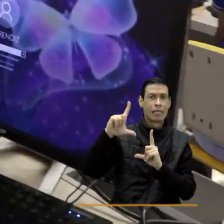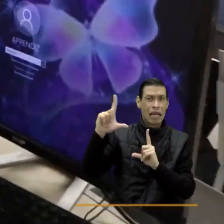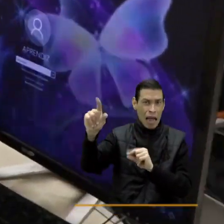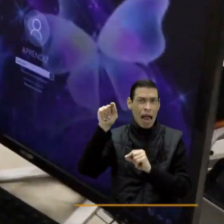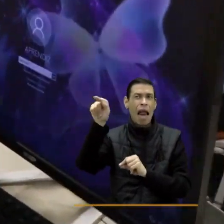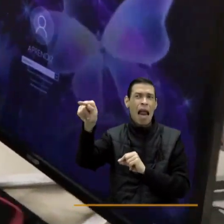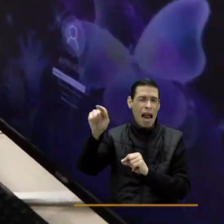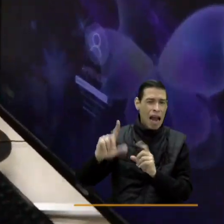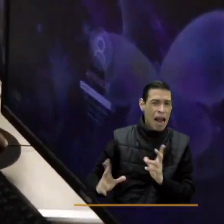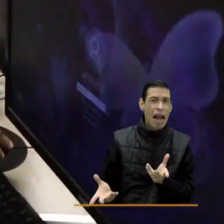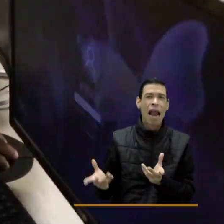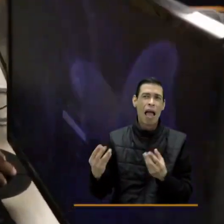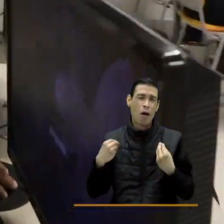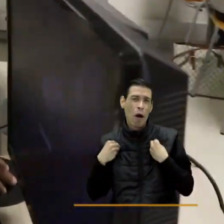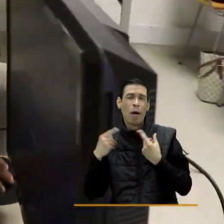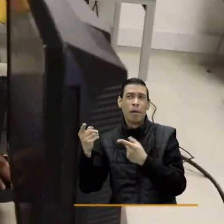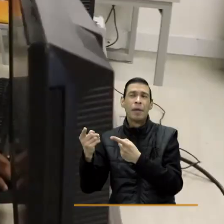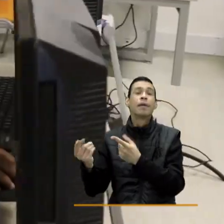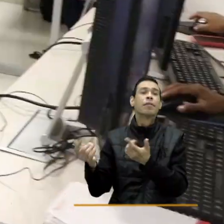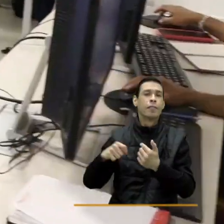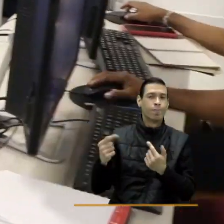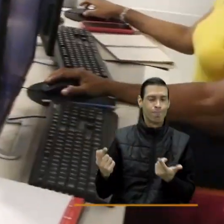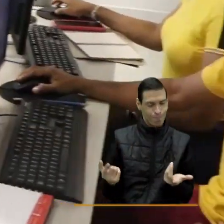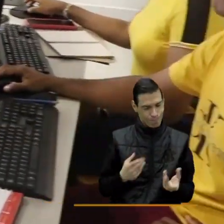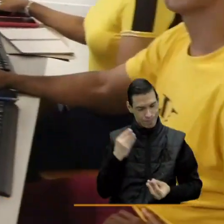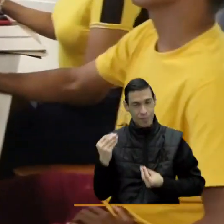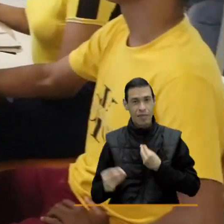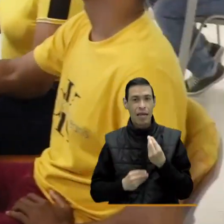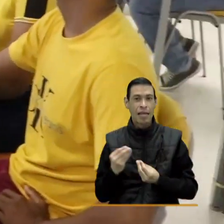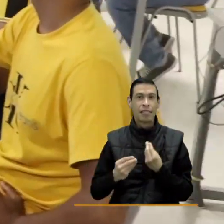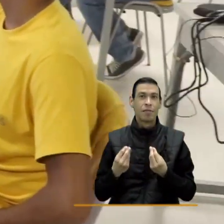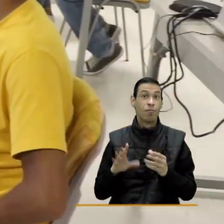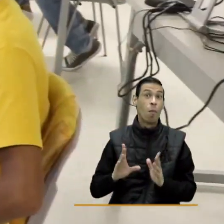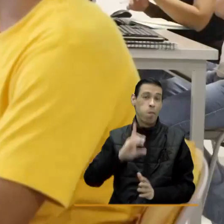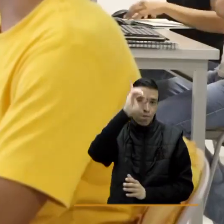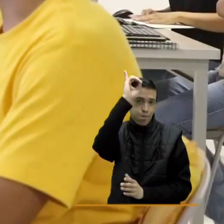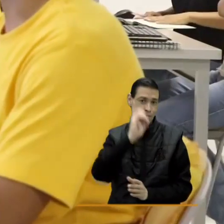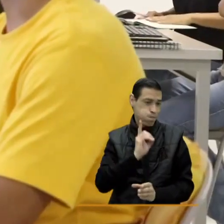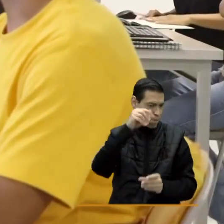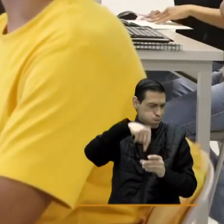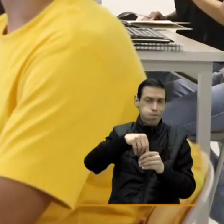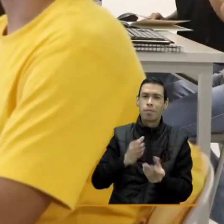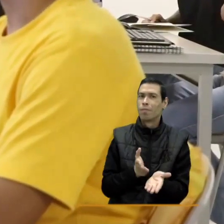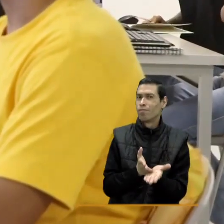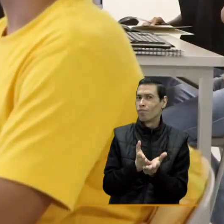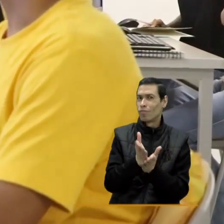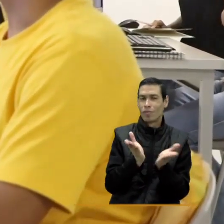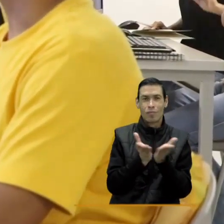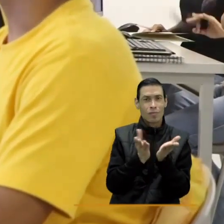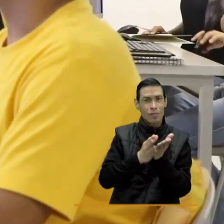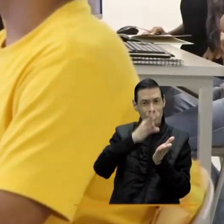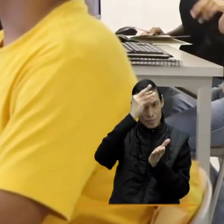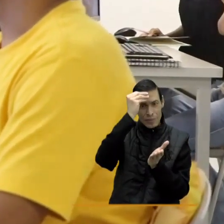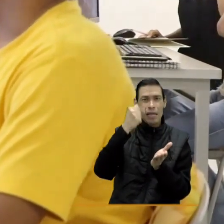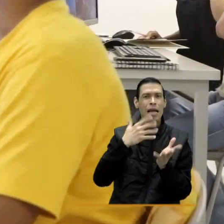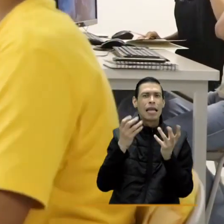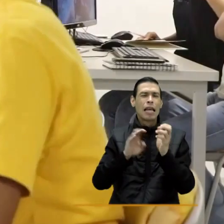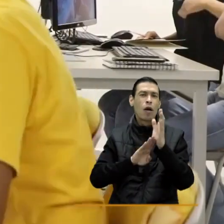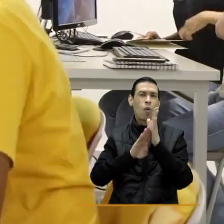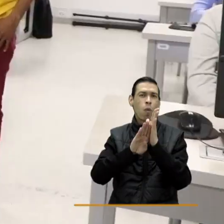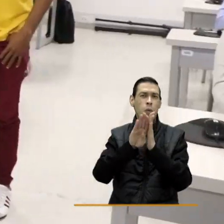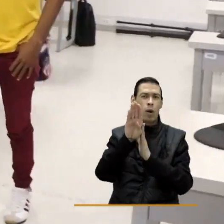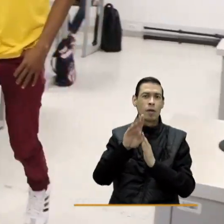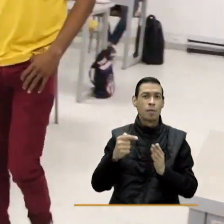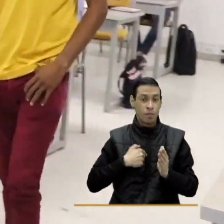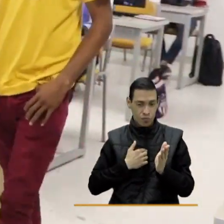Rosario. Lo hemos decidido tomar ya que queremos seguir adelante y superarnos y ser alguien en